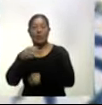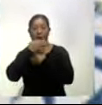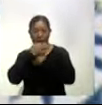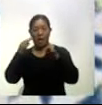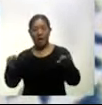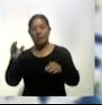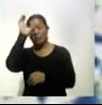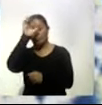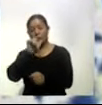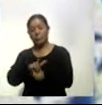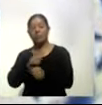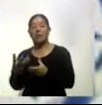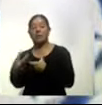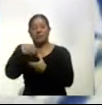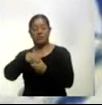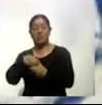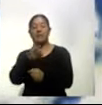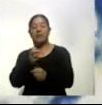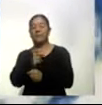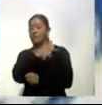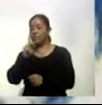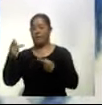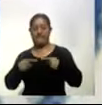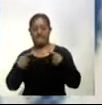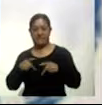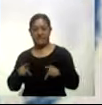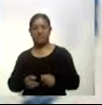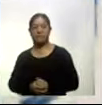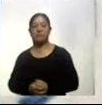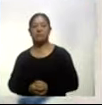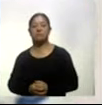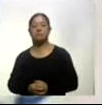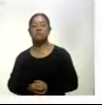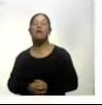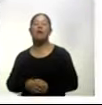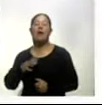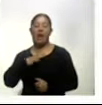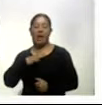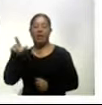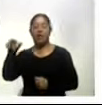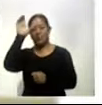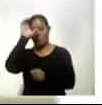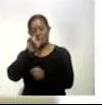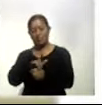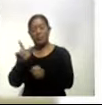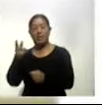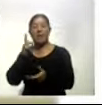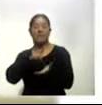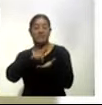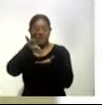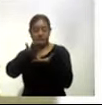cultura incluyente invitan a las personas entendidas como agentes culturales con discapacidad para que de forma